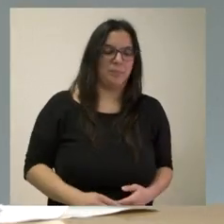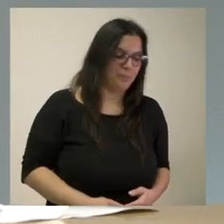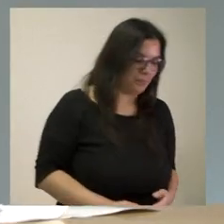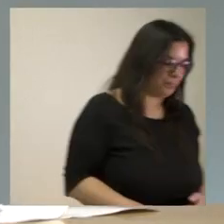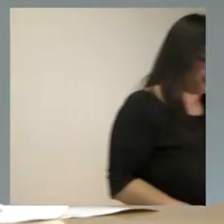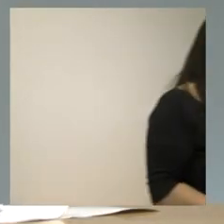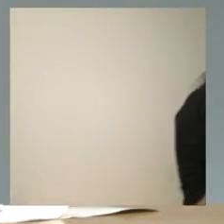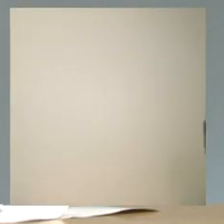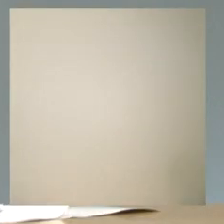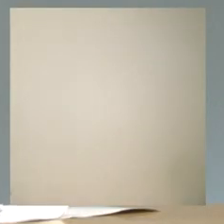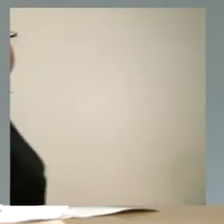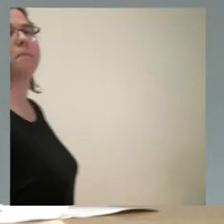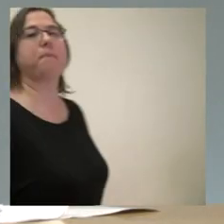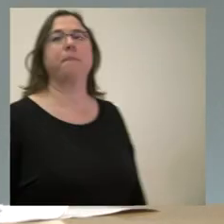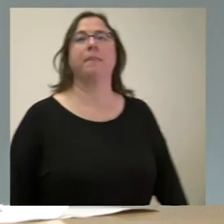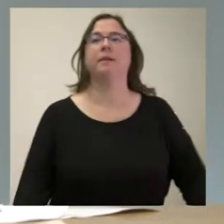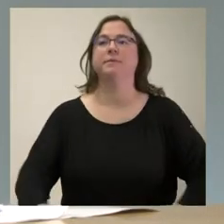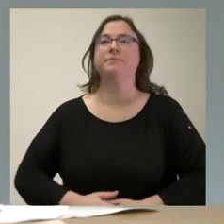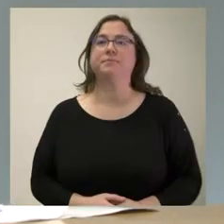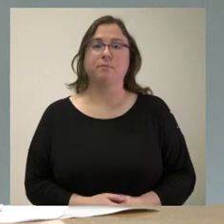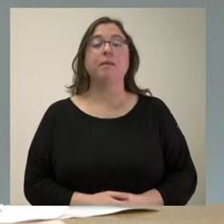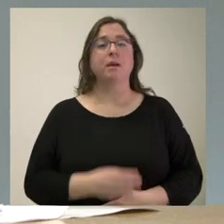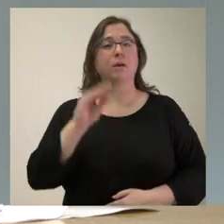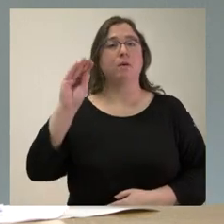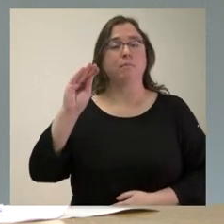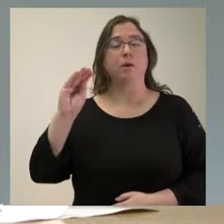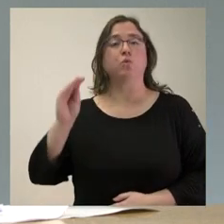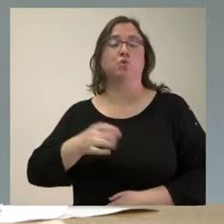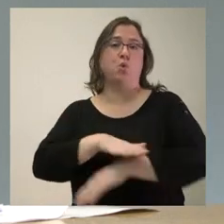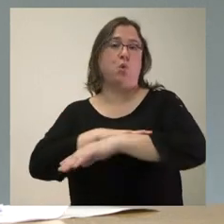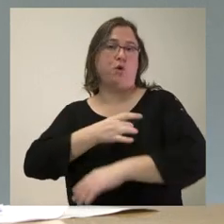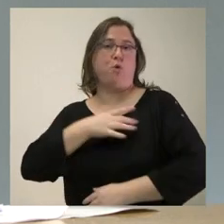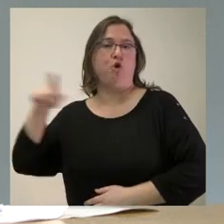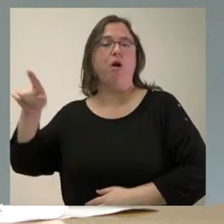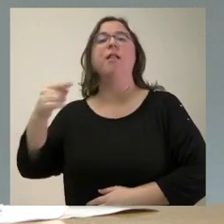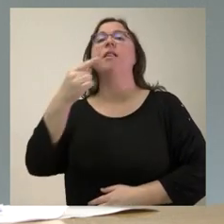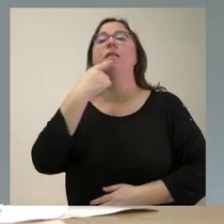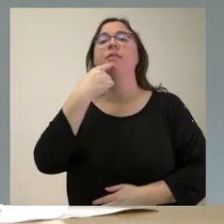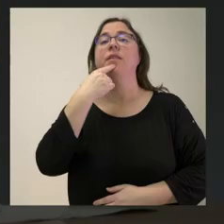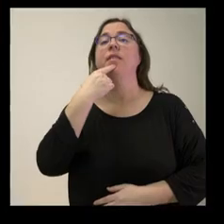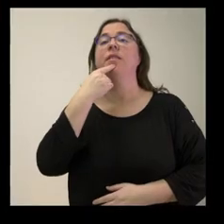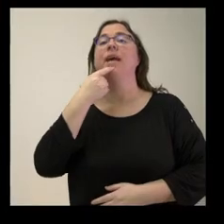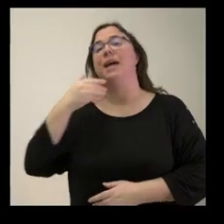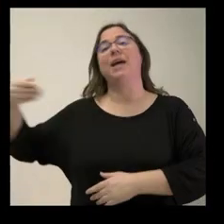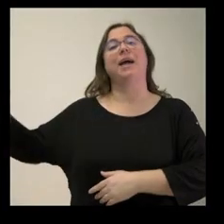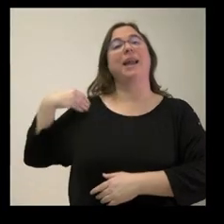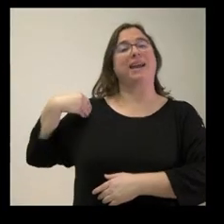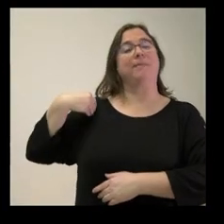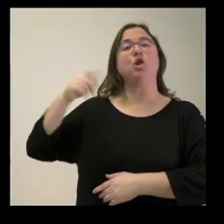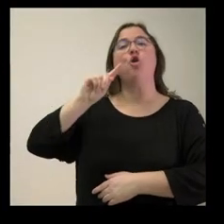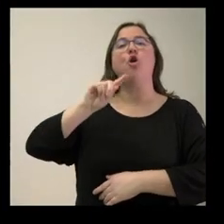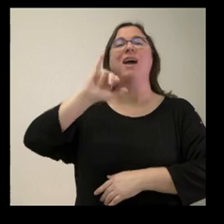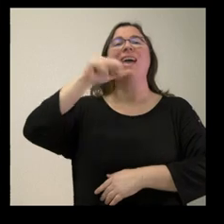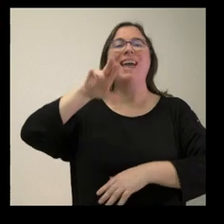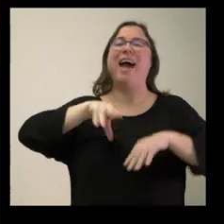Moncloa ya ha reaccionado ante esta inadmisión del recurso. Dice que un requerimiento no se inadmite, que un requerimiento se contesta. Y,